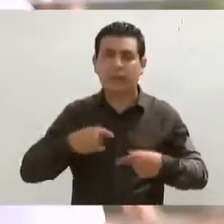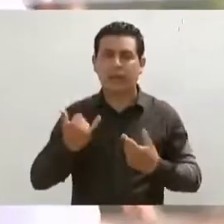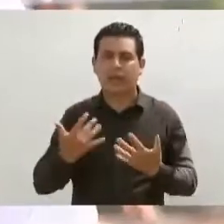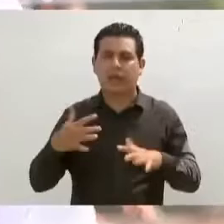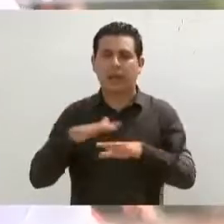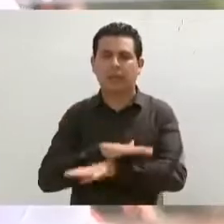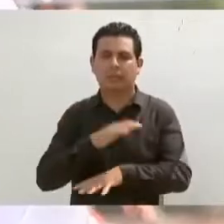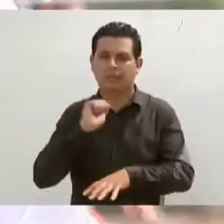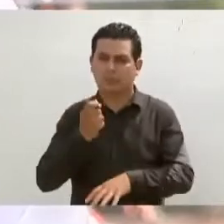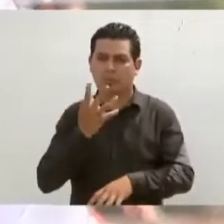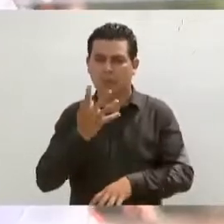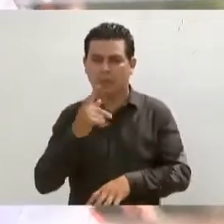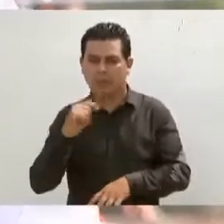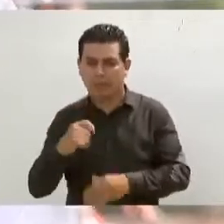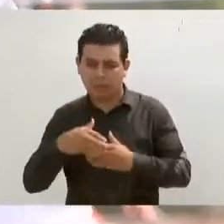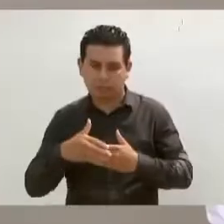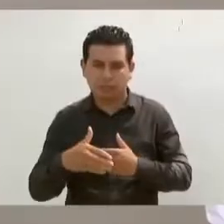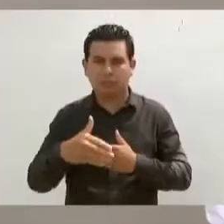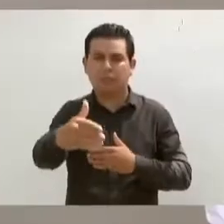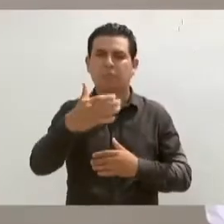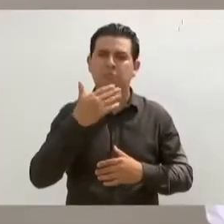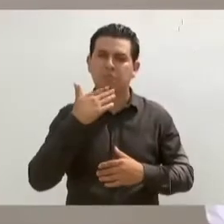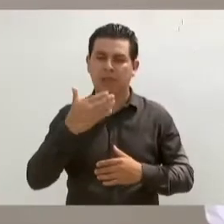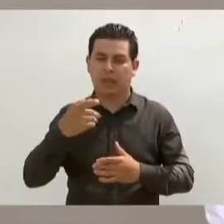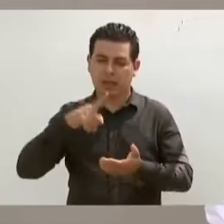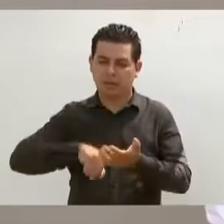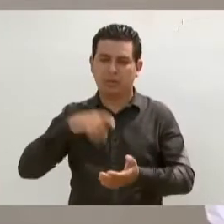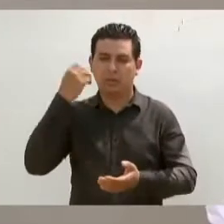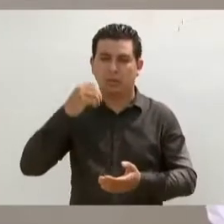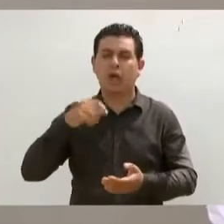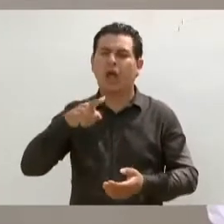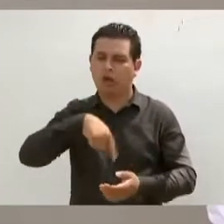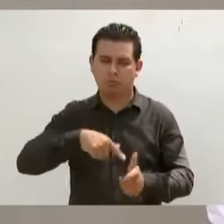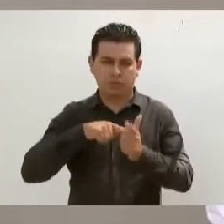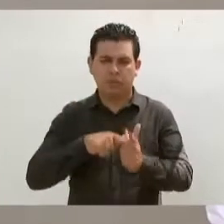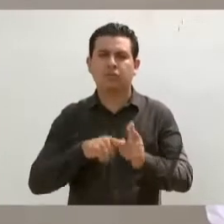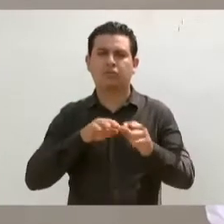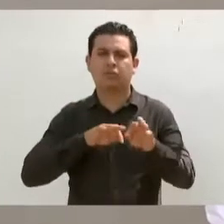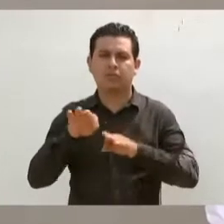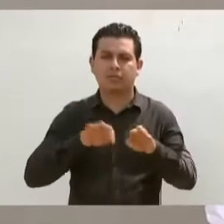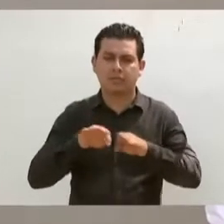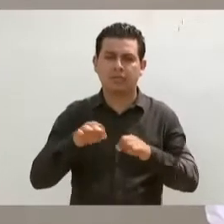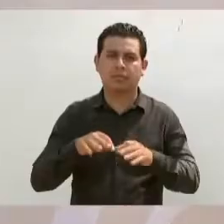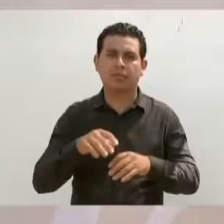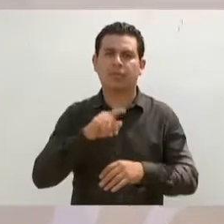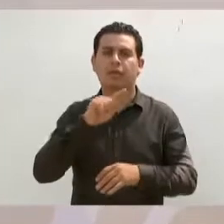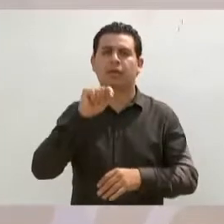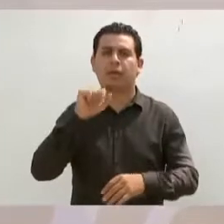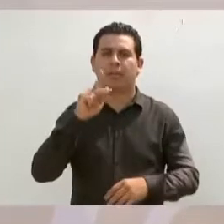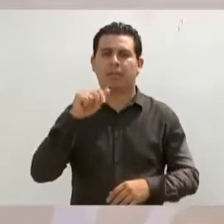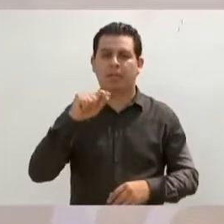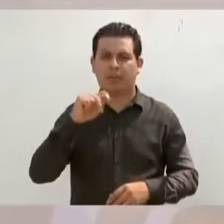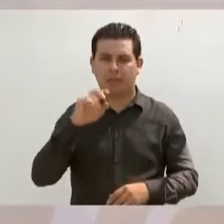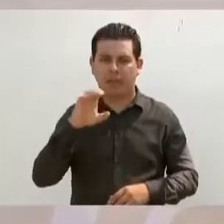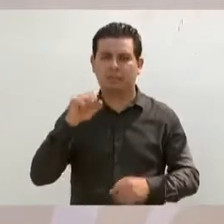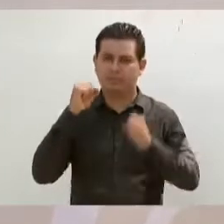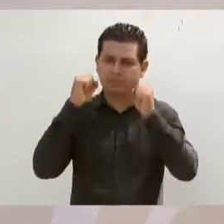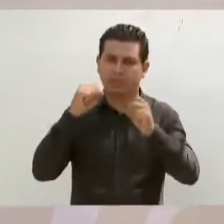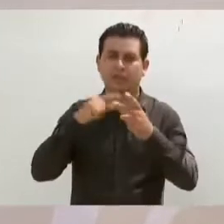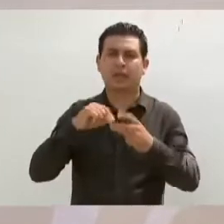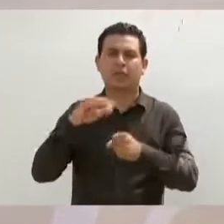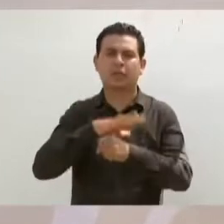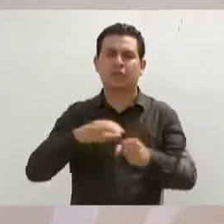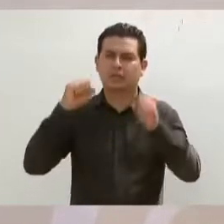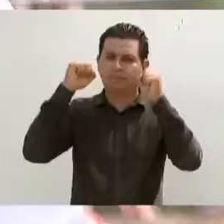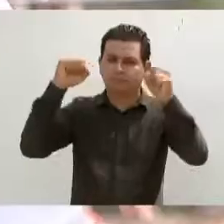estructural a largo plazo de Oaxaca. Seguiremos trabajando. Que viva Tapanatepec, que viva el